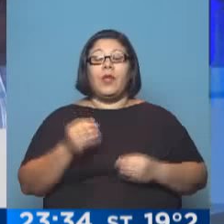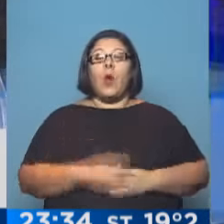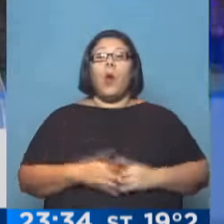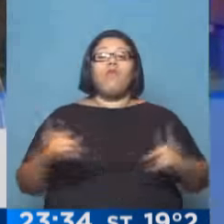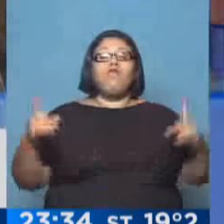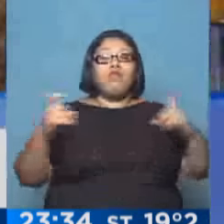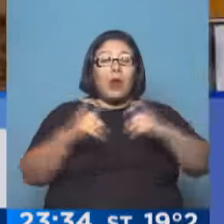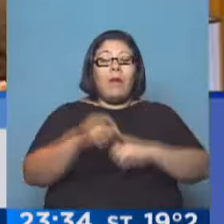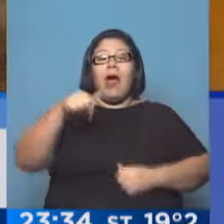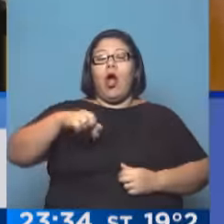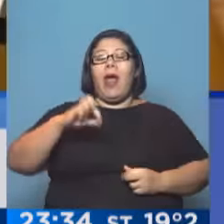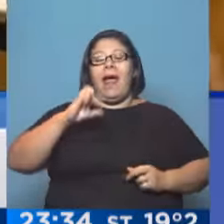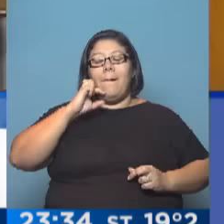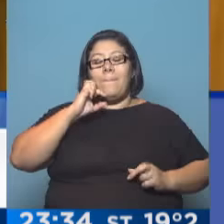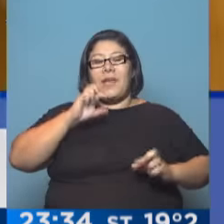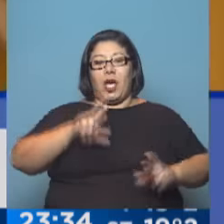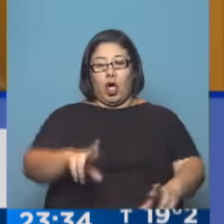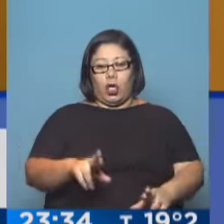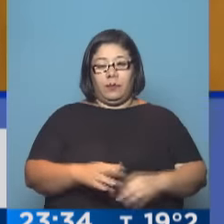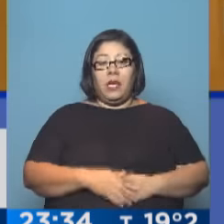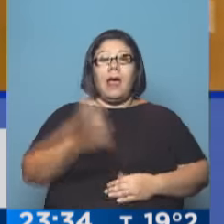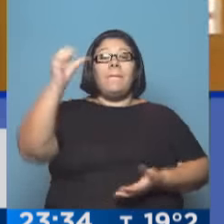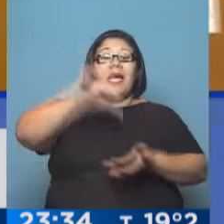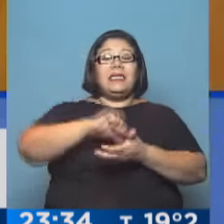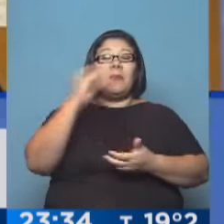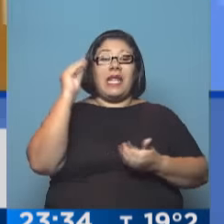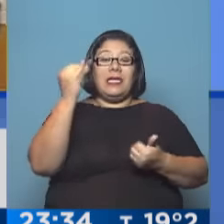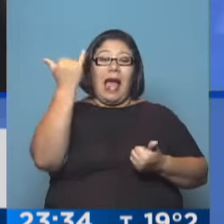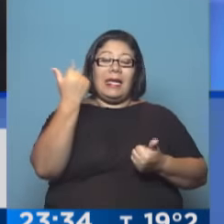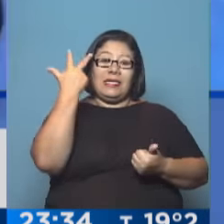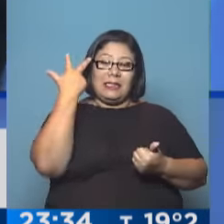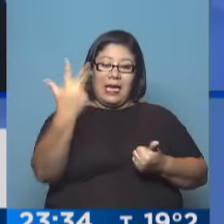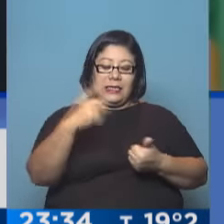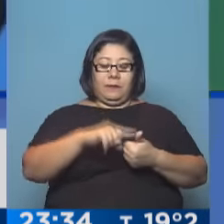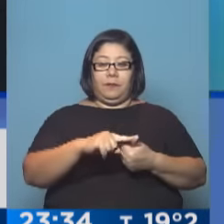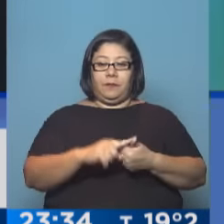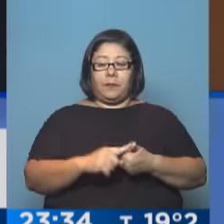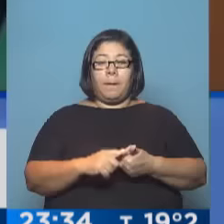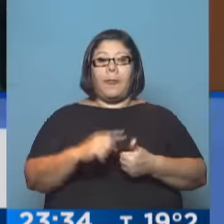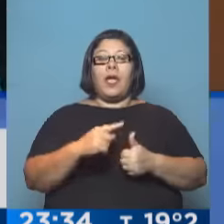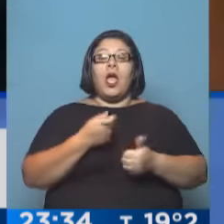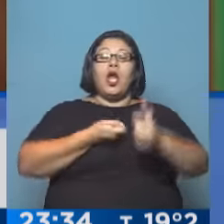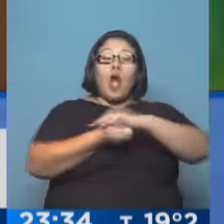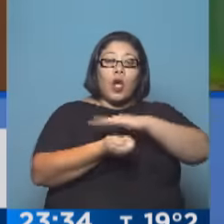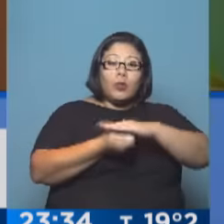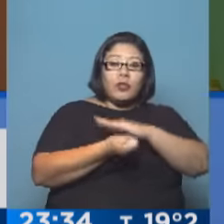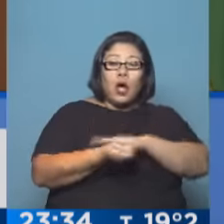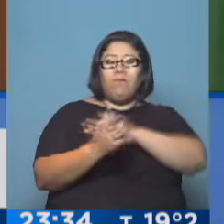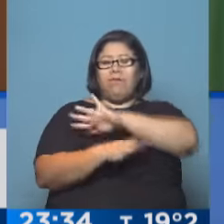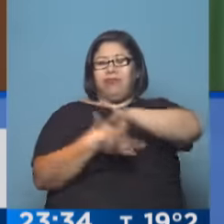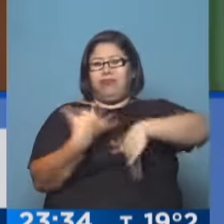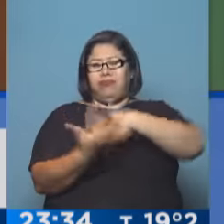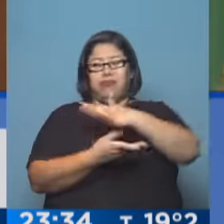que ya venía en curso. En Brasil hay tres crisis que se están sobreimprimiendo uno sobre la otra. Hay una crisis de corrupción, que es la que estamos describiendo